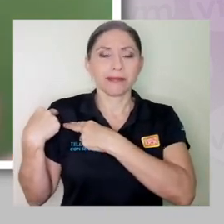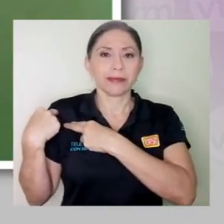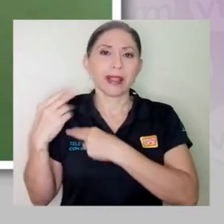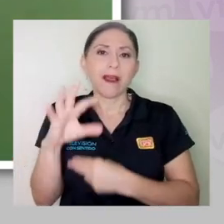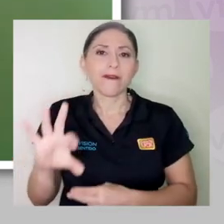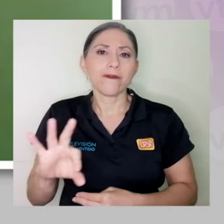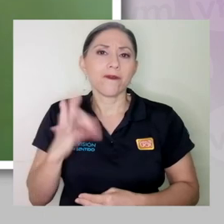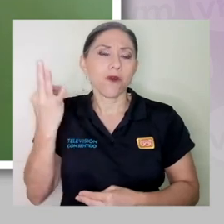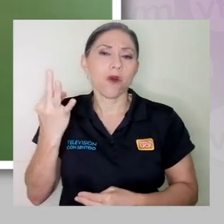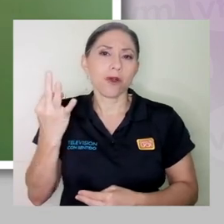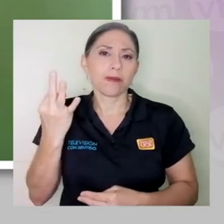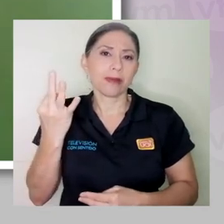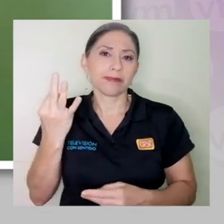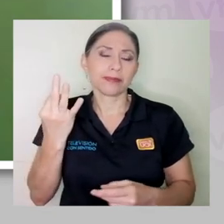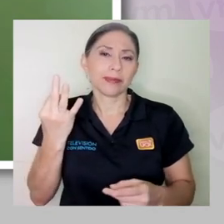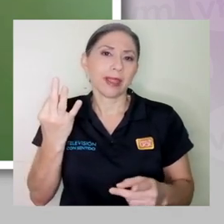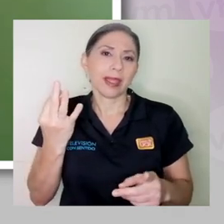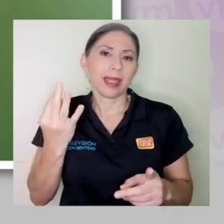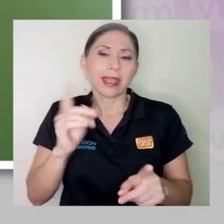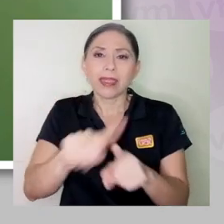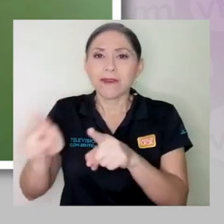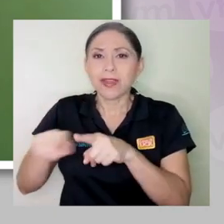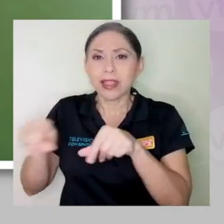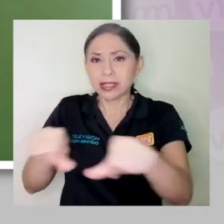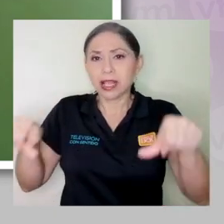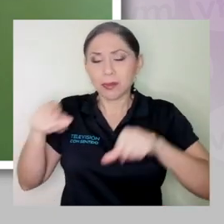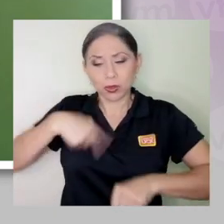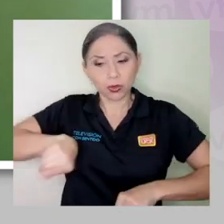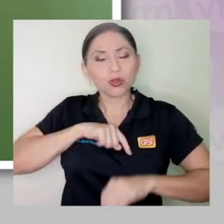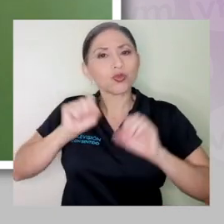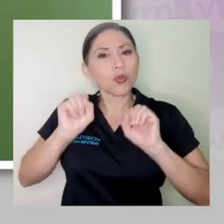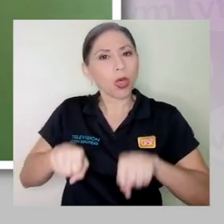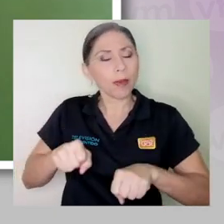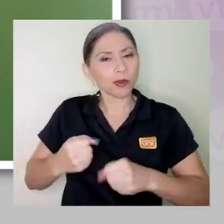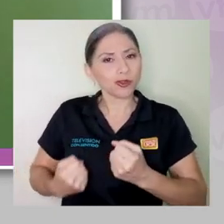los diferentes ámbitos aportar. Sí,